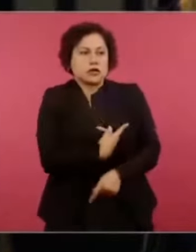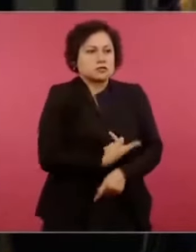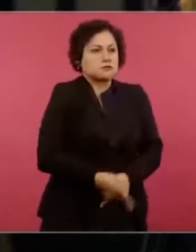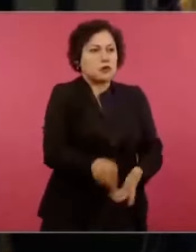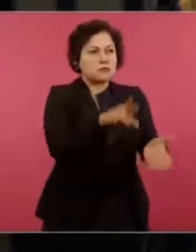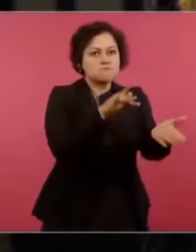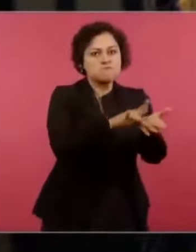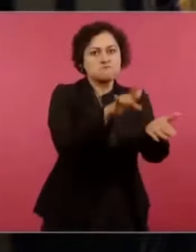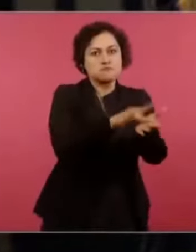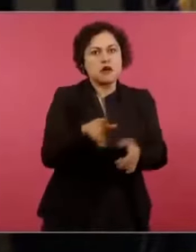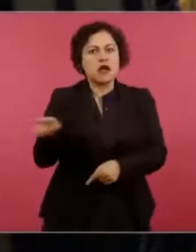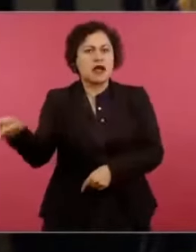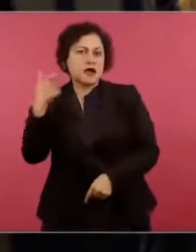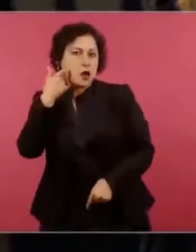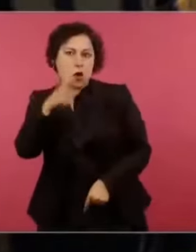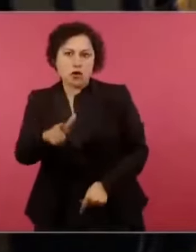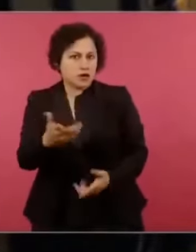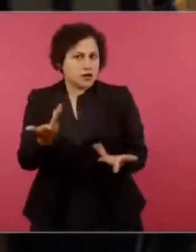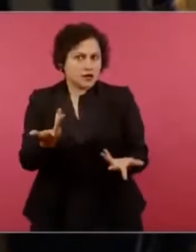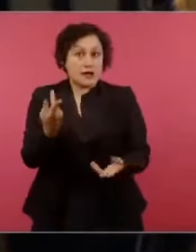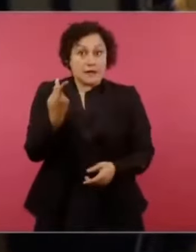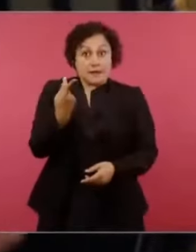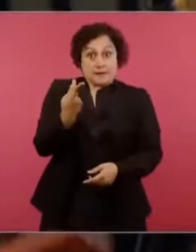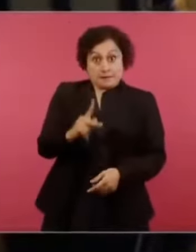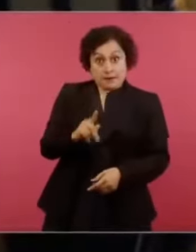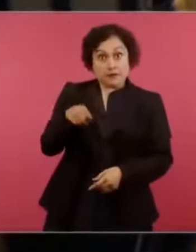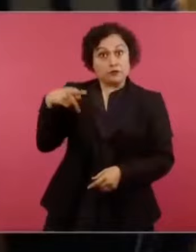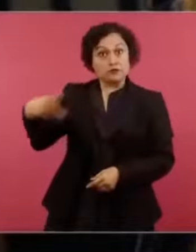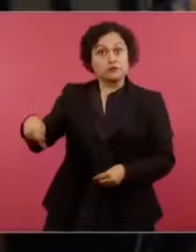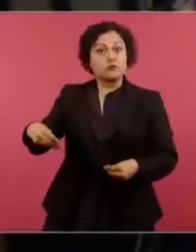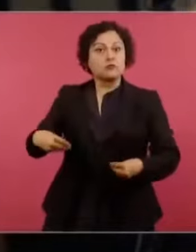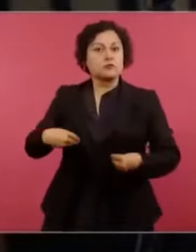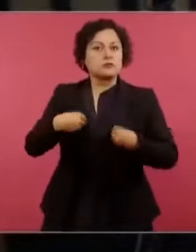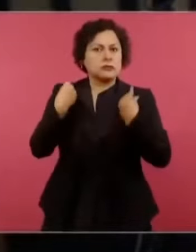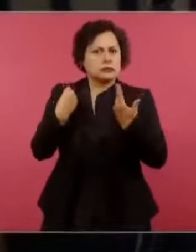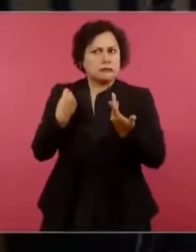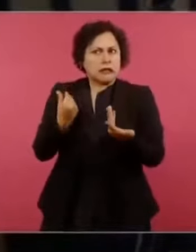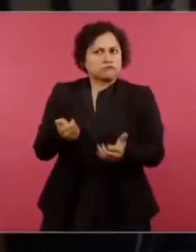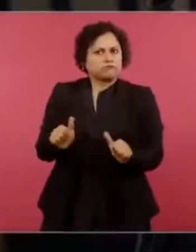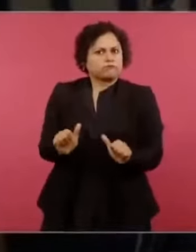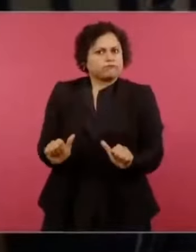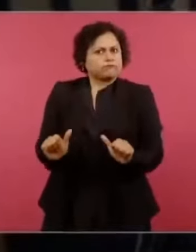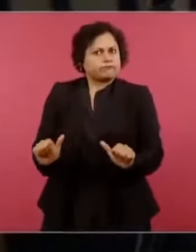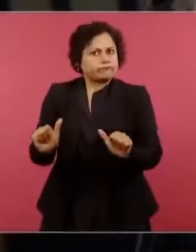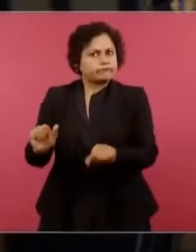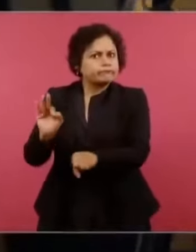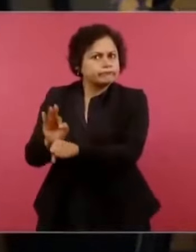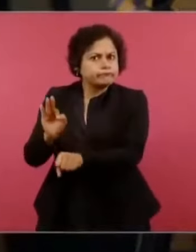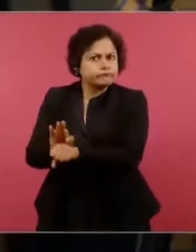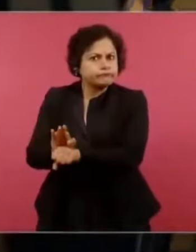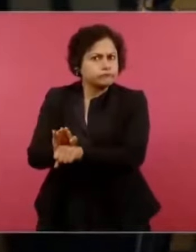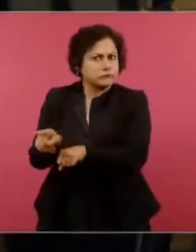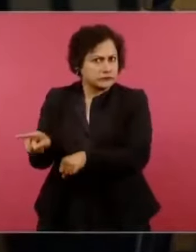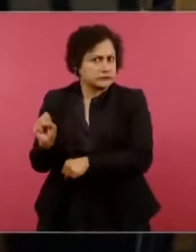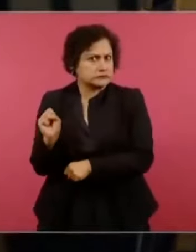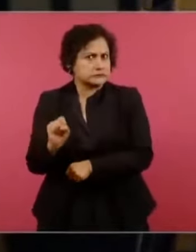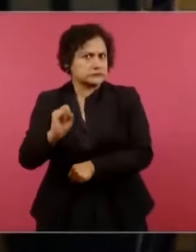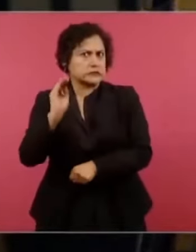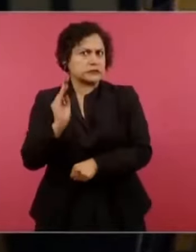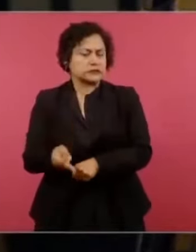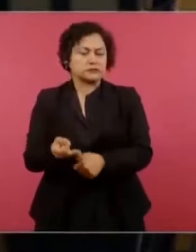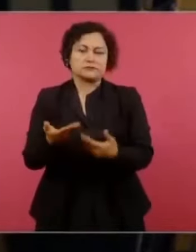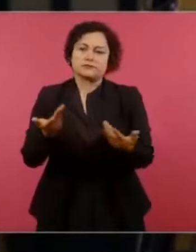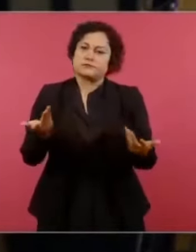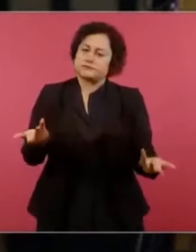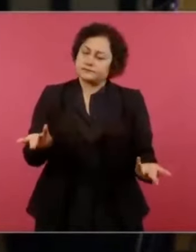recursos públicos. Entonces, preguntarle justamente por esta mecánica que ha servido y que ahora